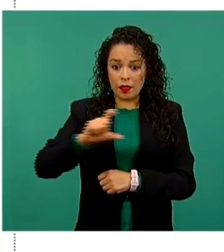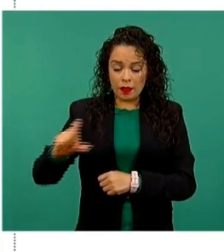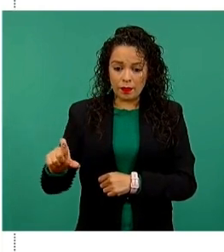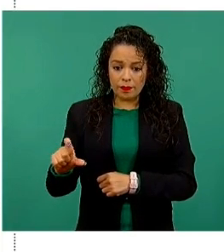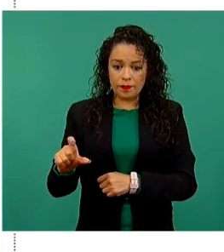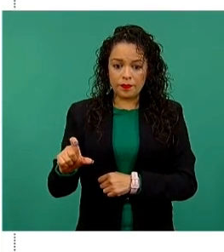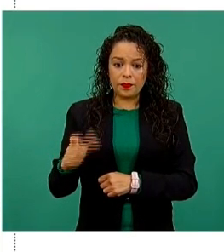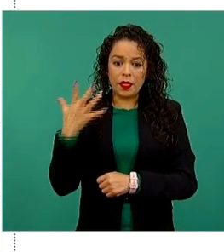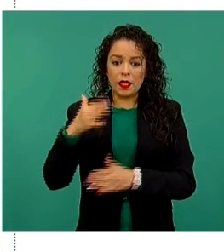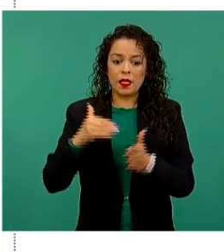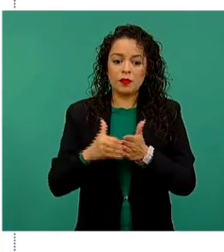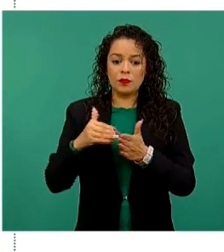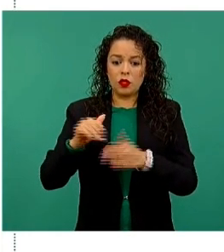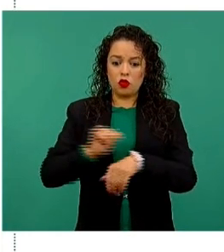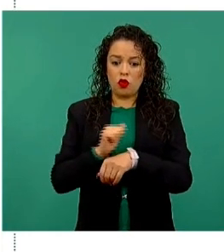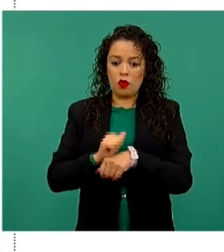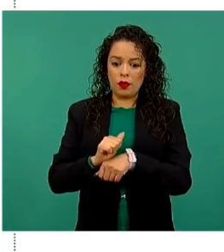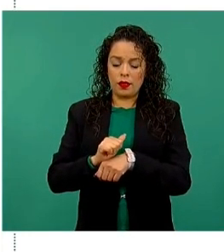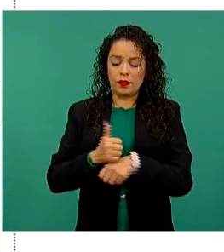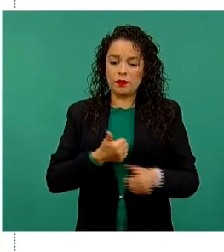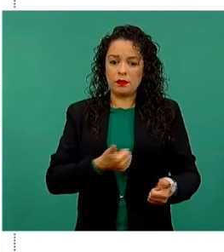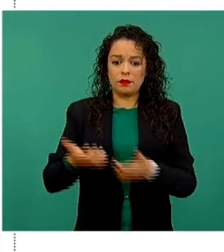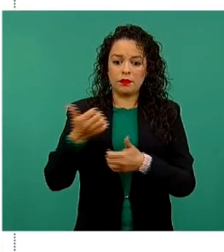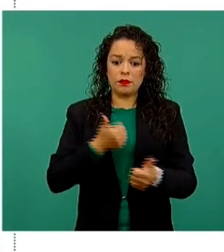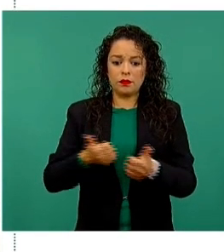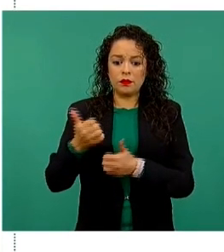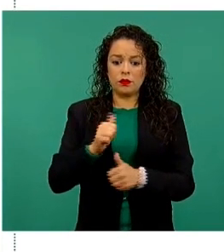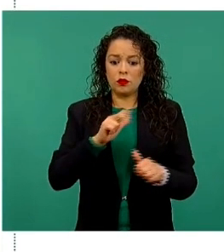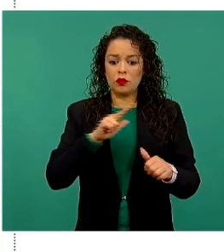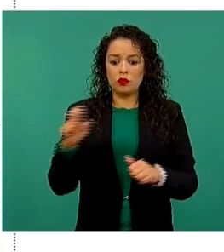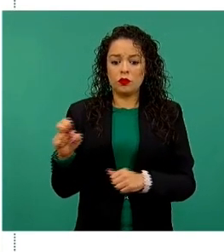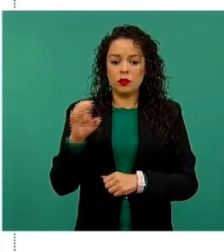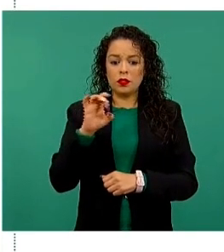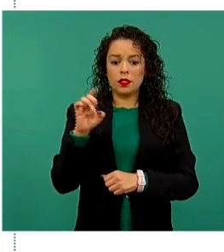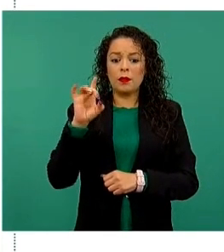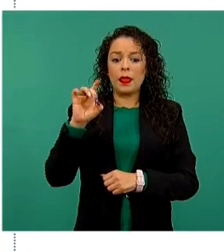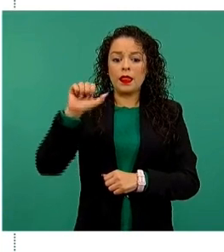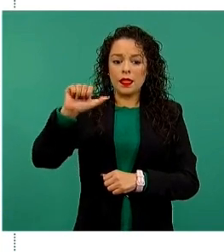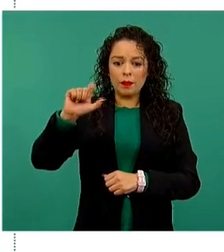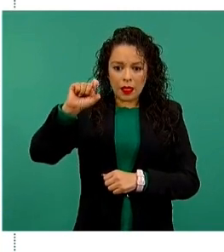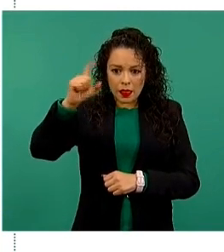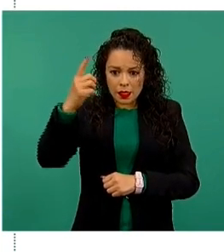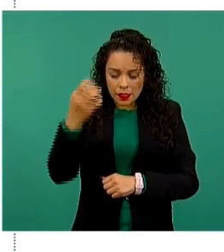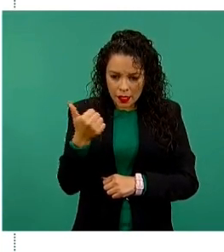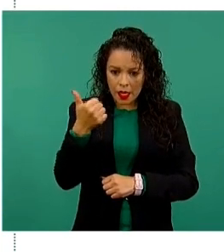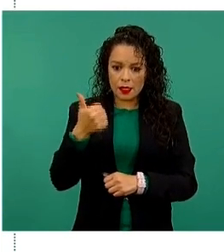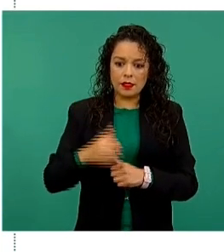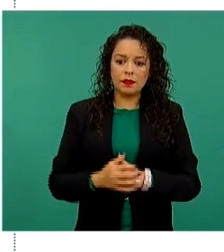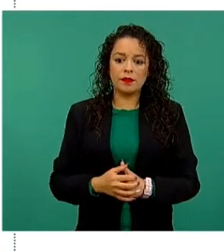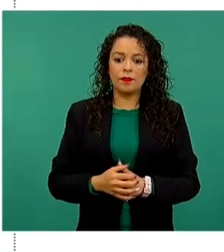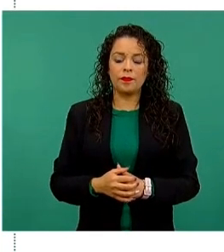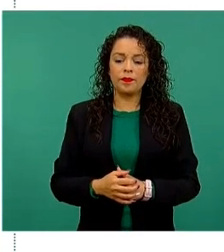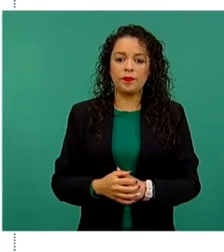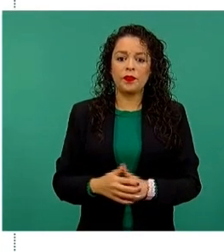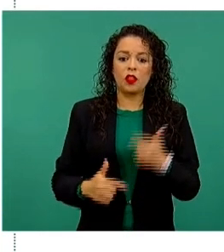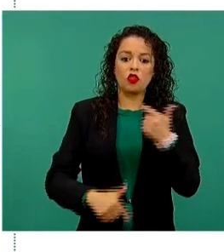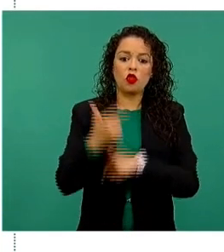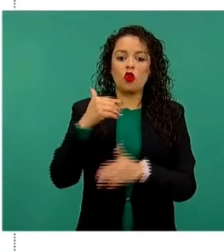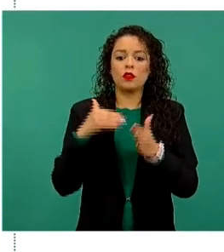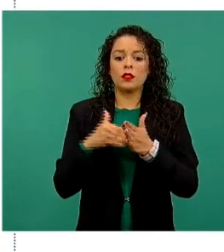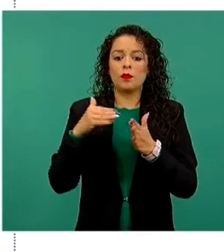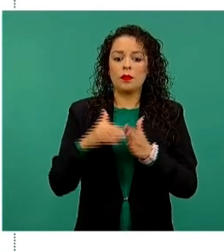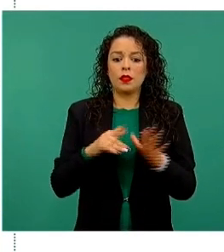terrestre, 10 millones 819 mil 326 y el total distribuido 12 millones